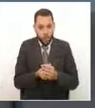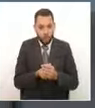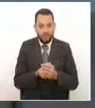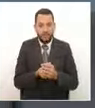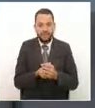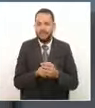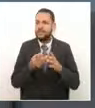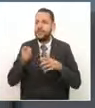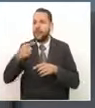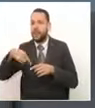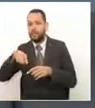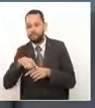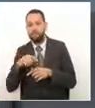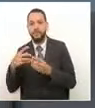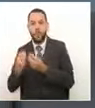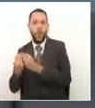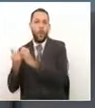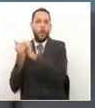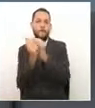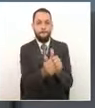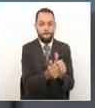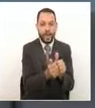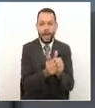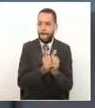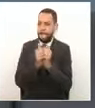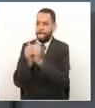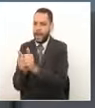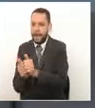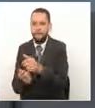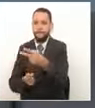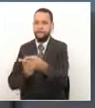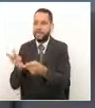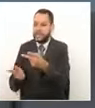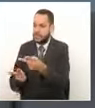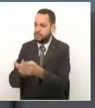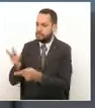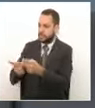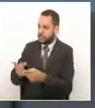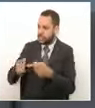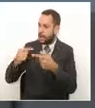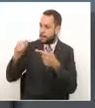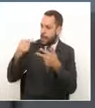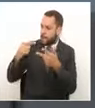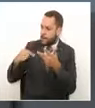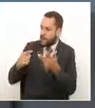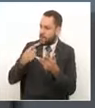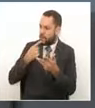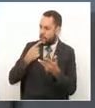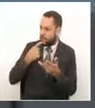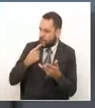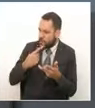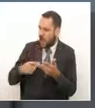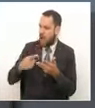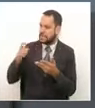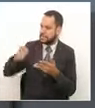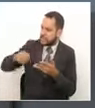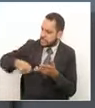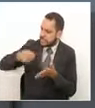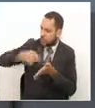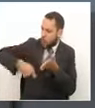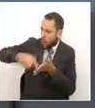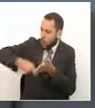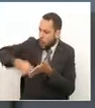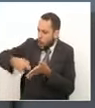nacional fue el encargado de ir visitar decirles que les faltaba revisitarlos garantizar los elementos de bioseguridad